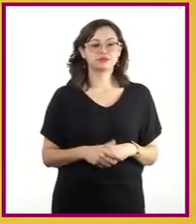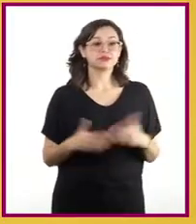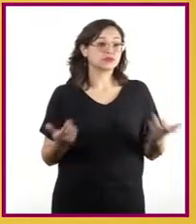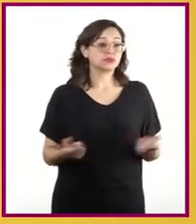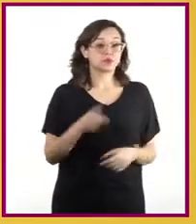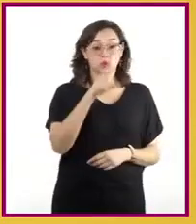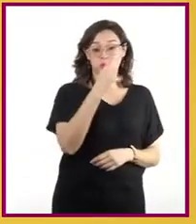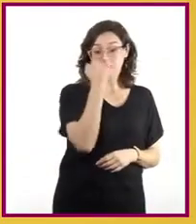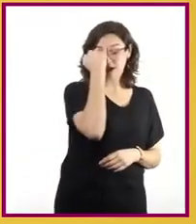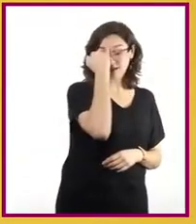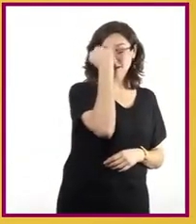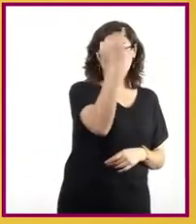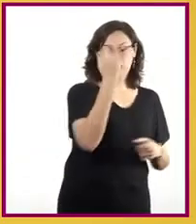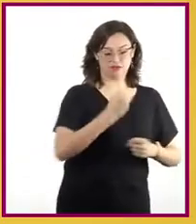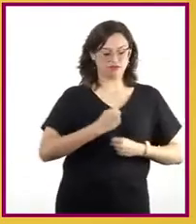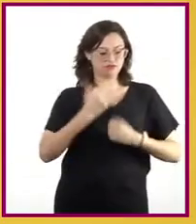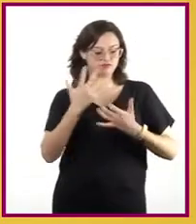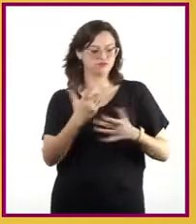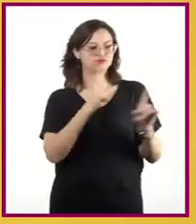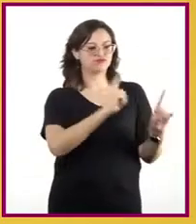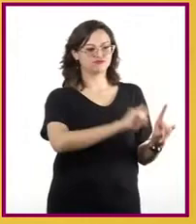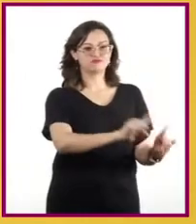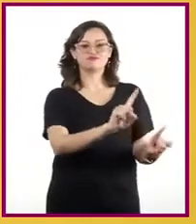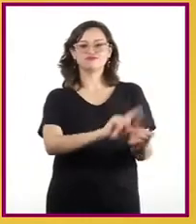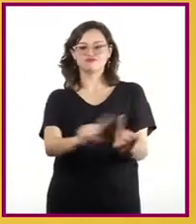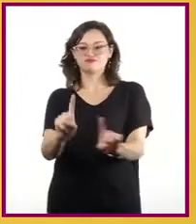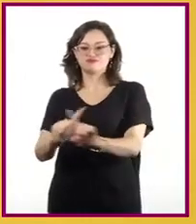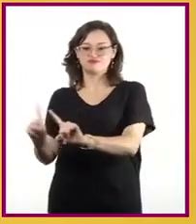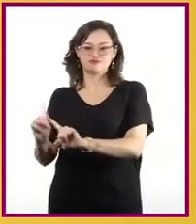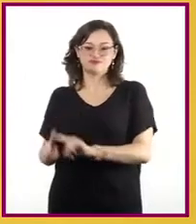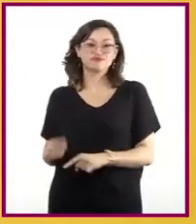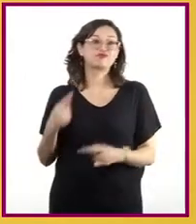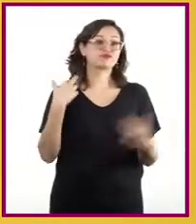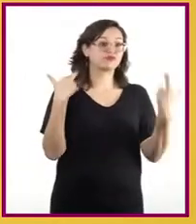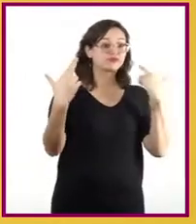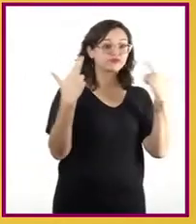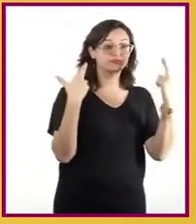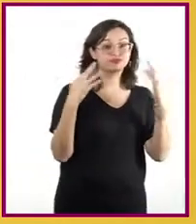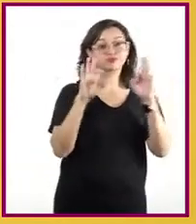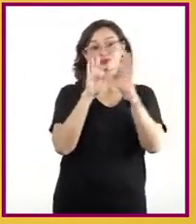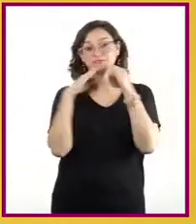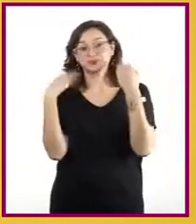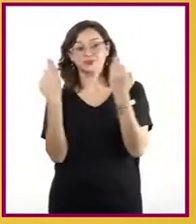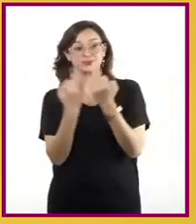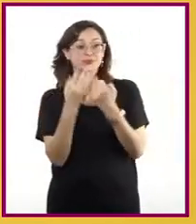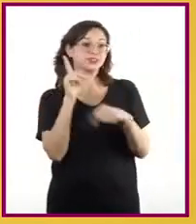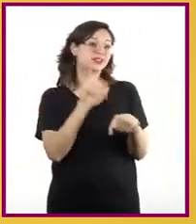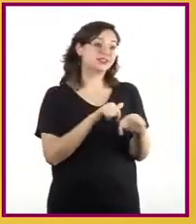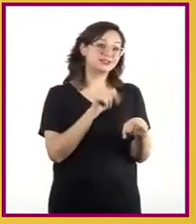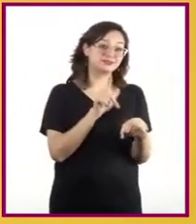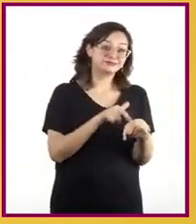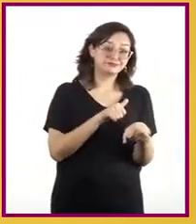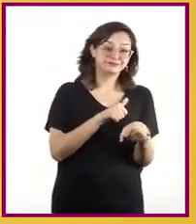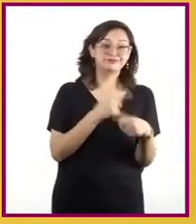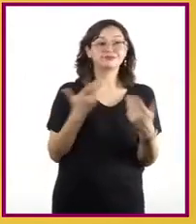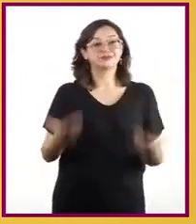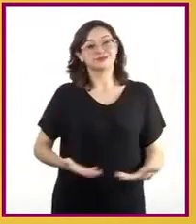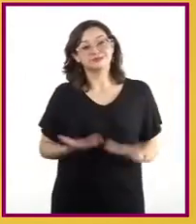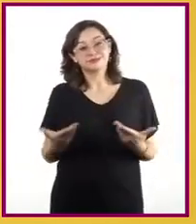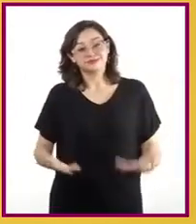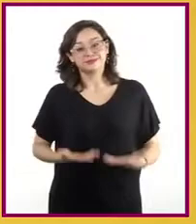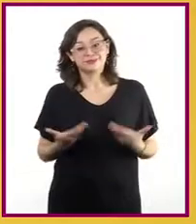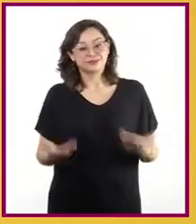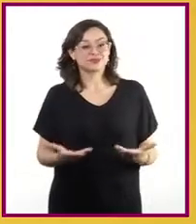misma idea está expresada de diferentes maneras. En sonidos, formas, colores, danza,